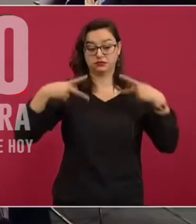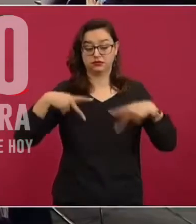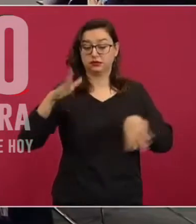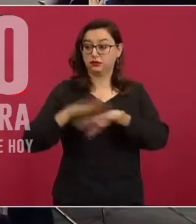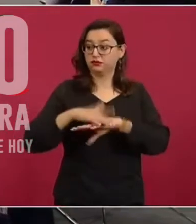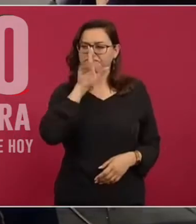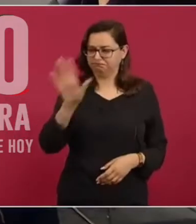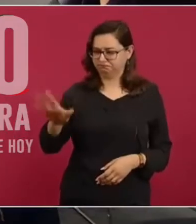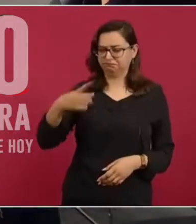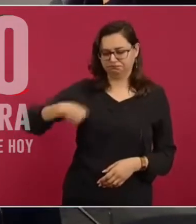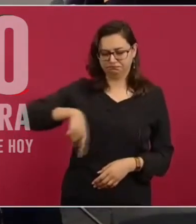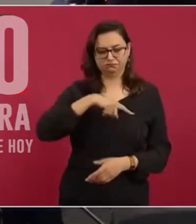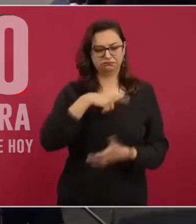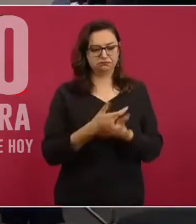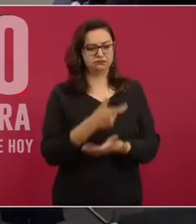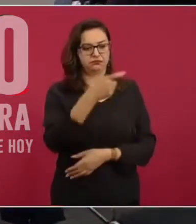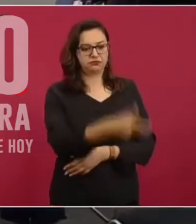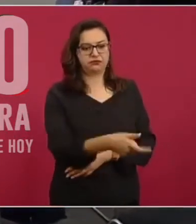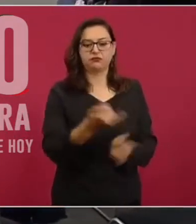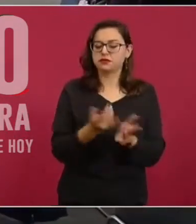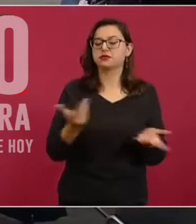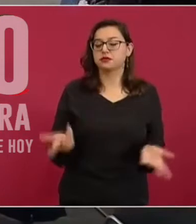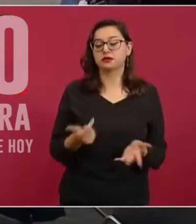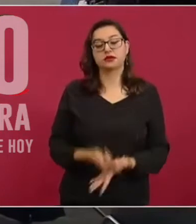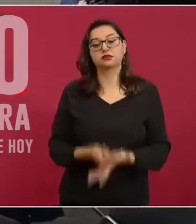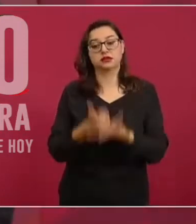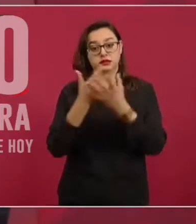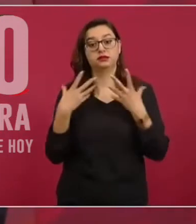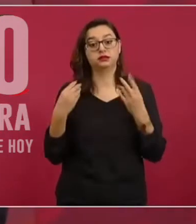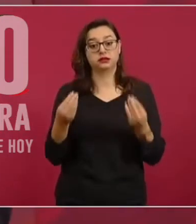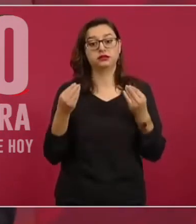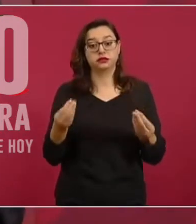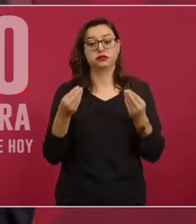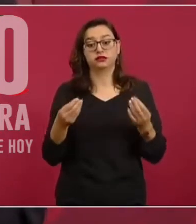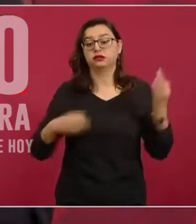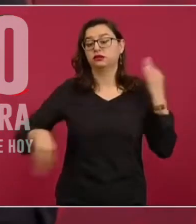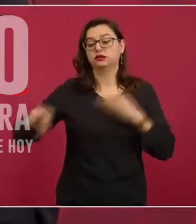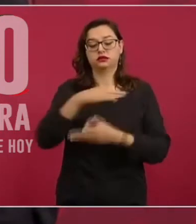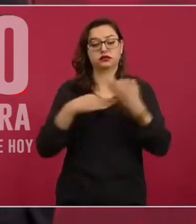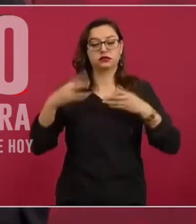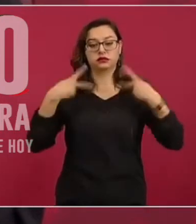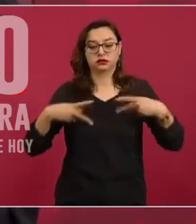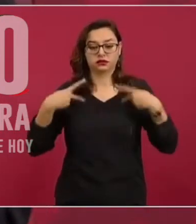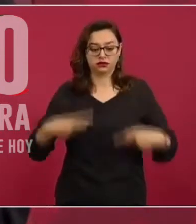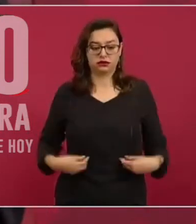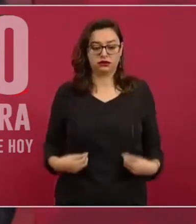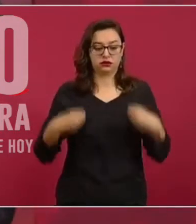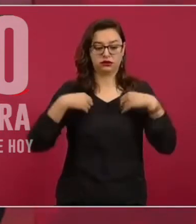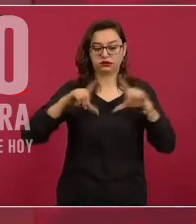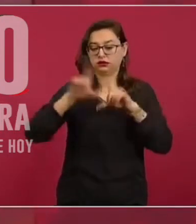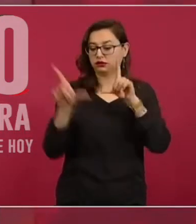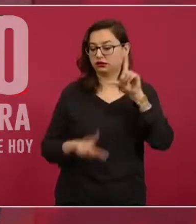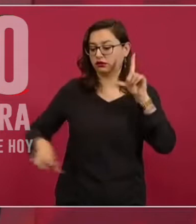mucho. Y en el caso de la frontera se ayuda a los mexicanos que tienen la